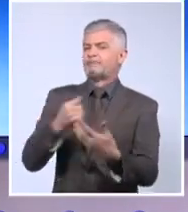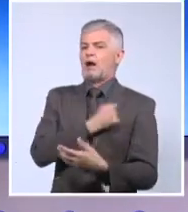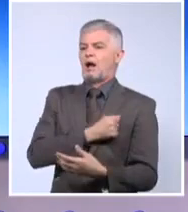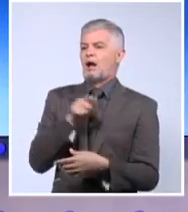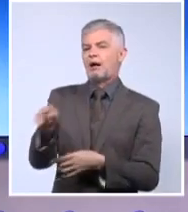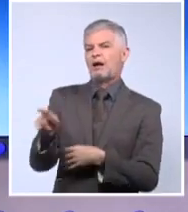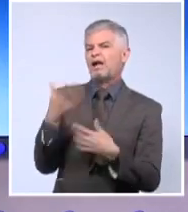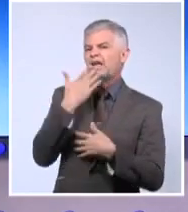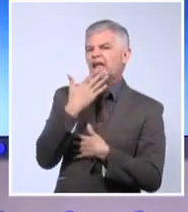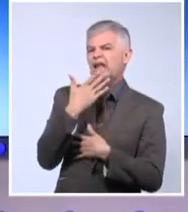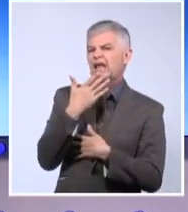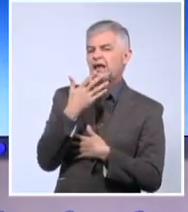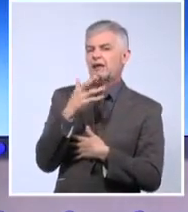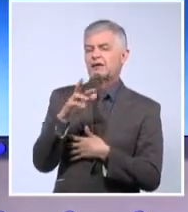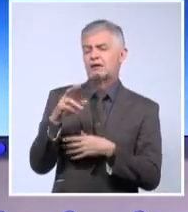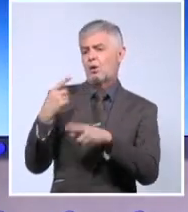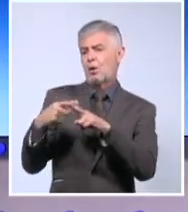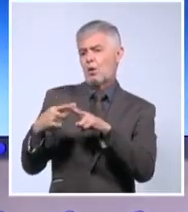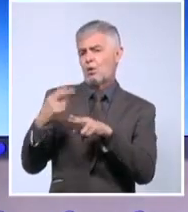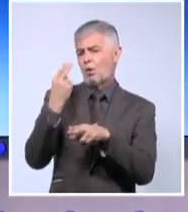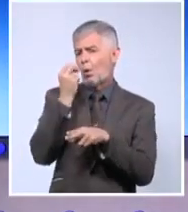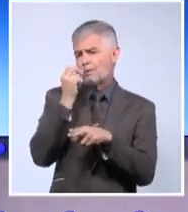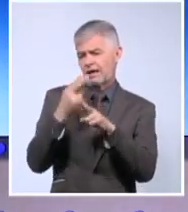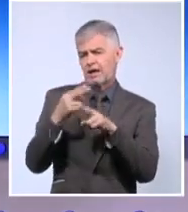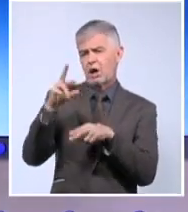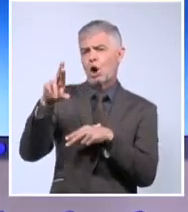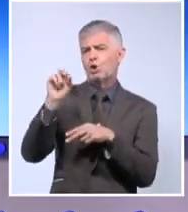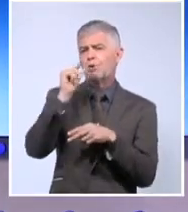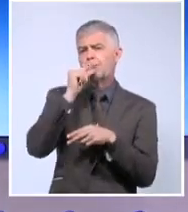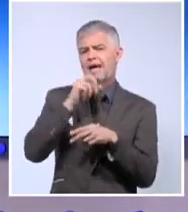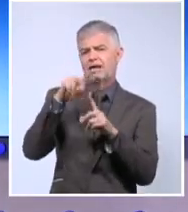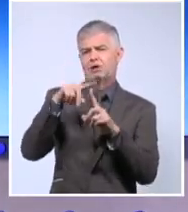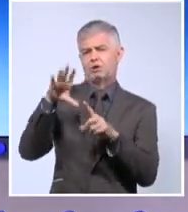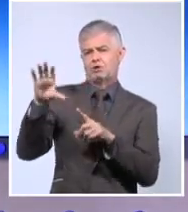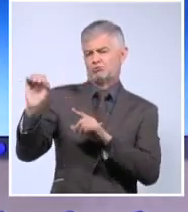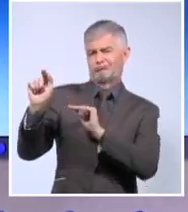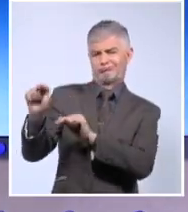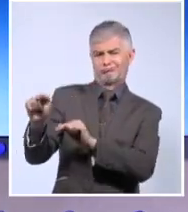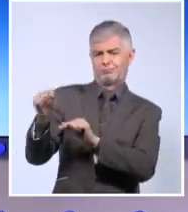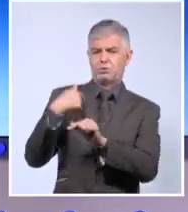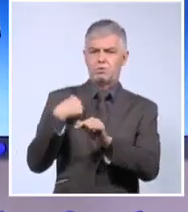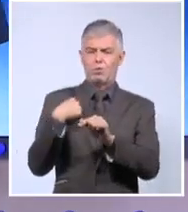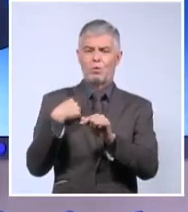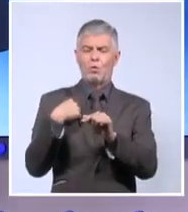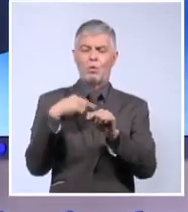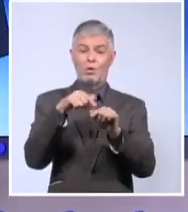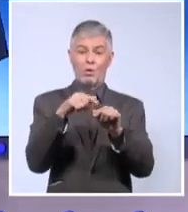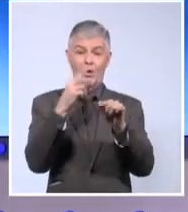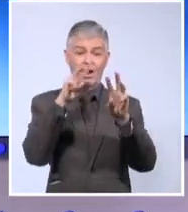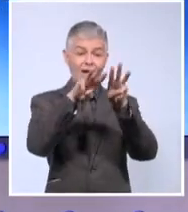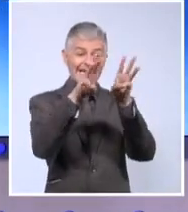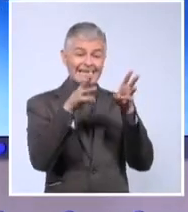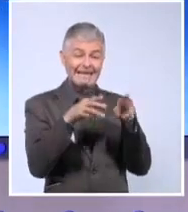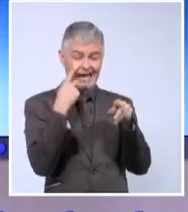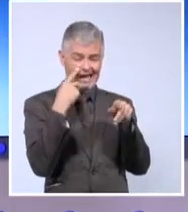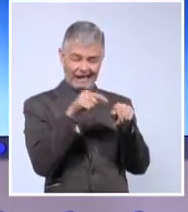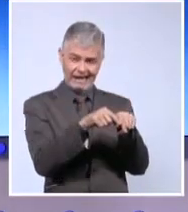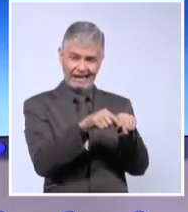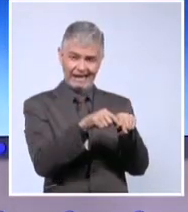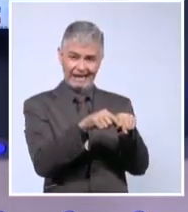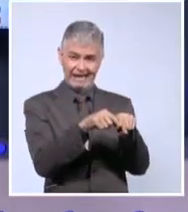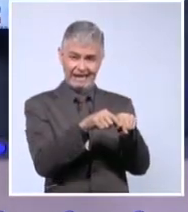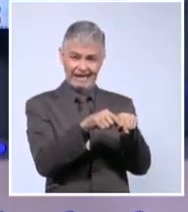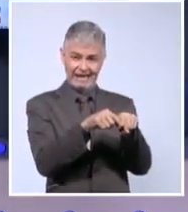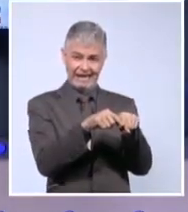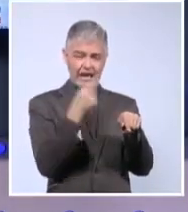Roberto de Abuzón. Arrieta, segundo apellido. Voy a buscarlo en Wikipedia para que no se opine que es un sitio cubano quien